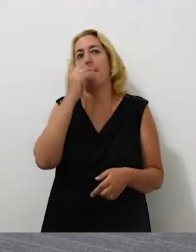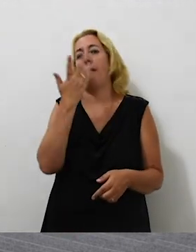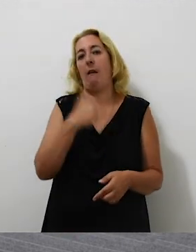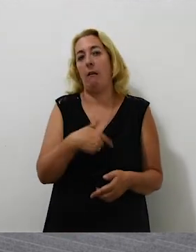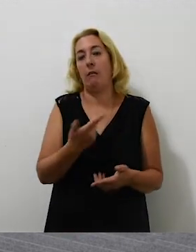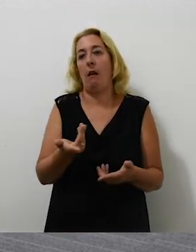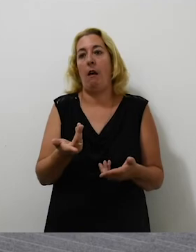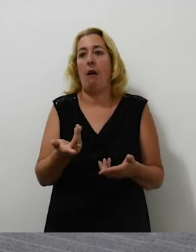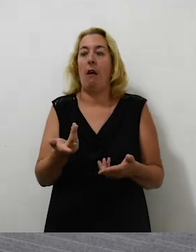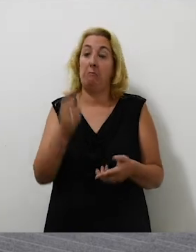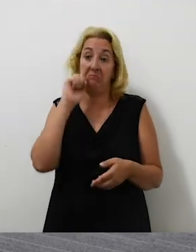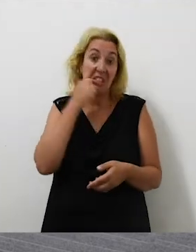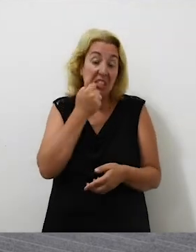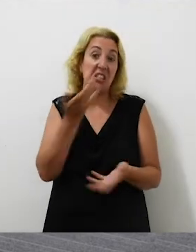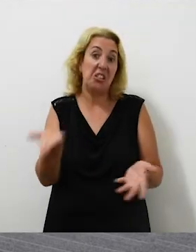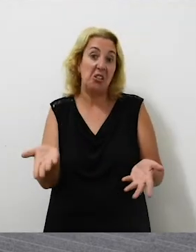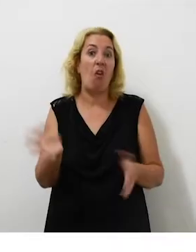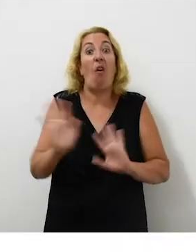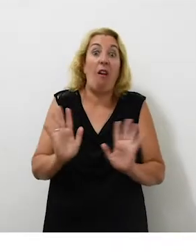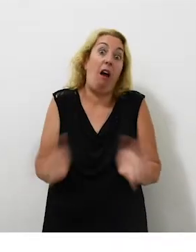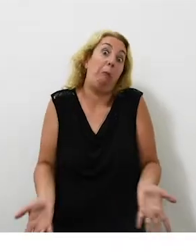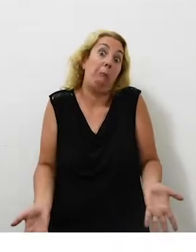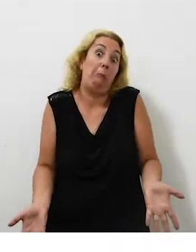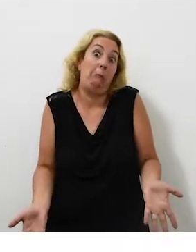un lindo, yo qué sé, hola.